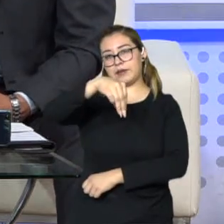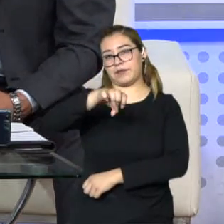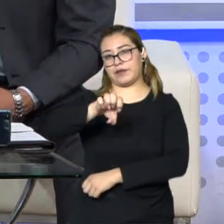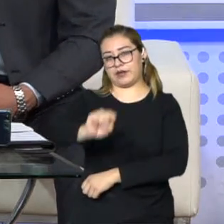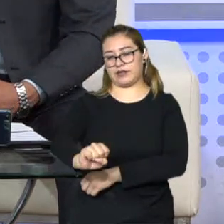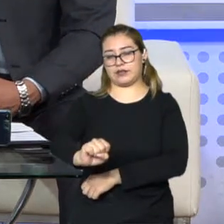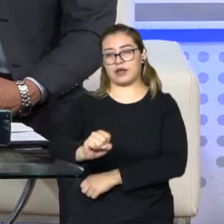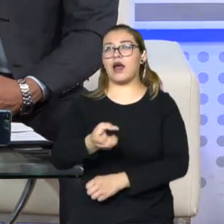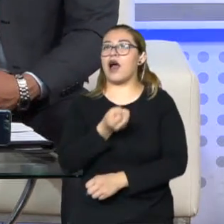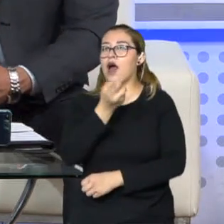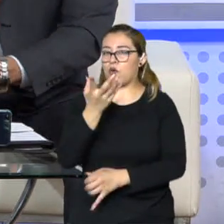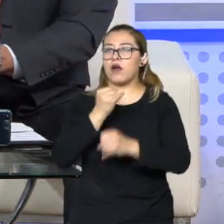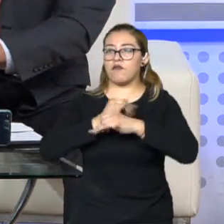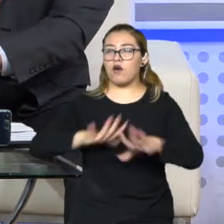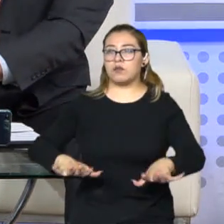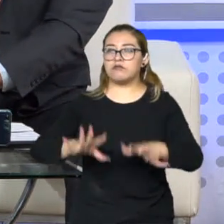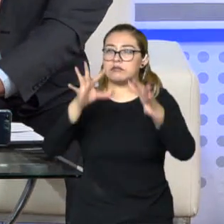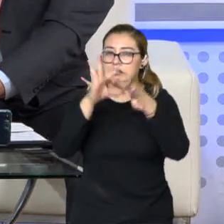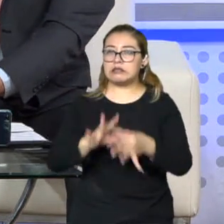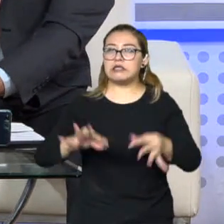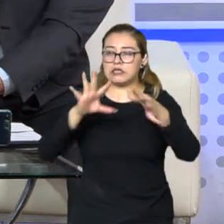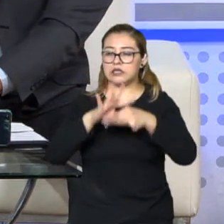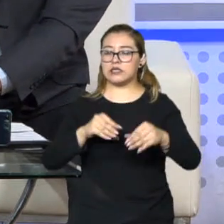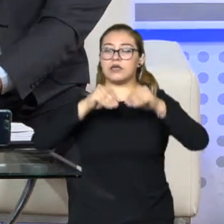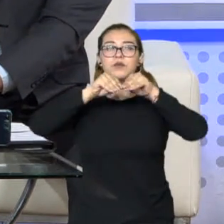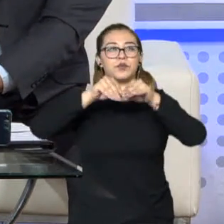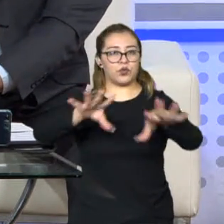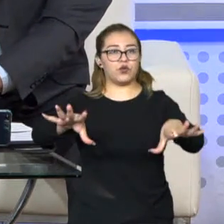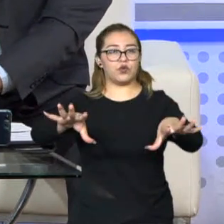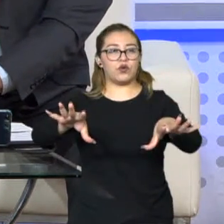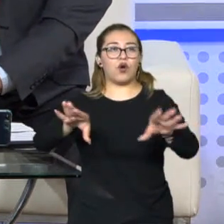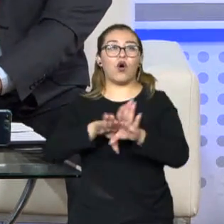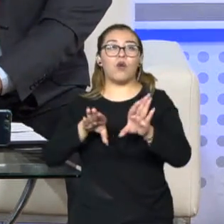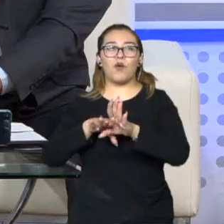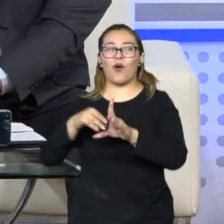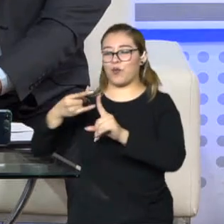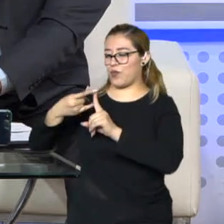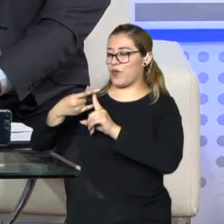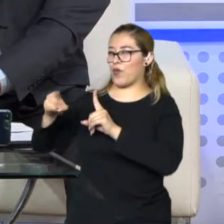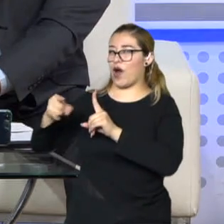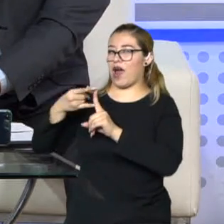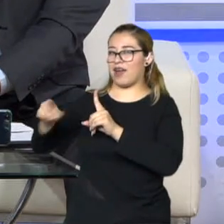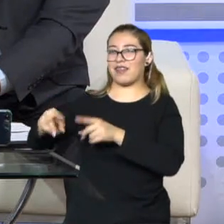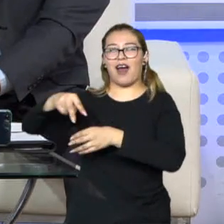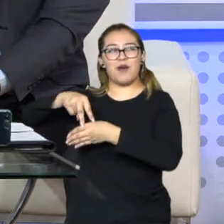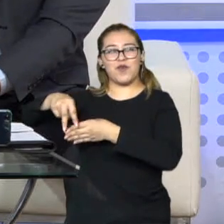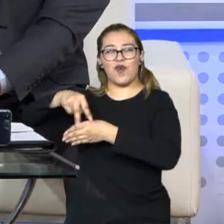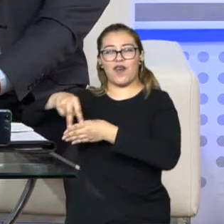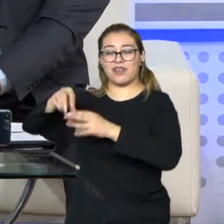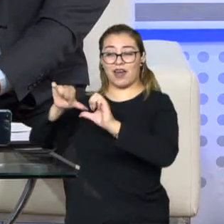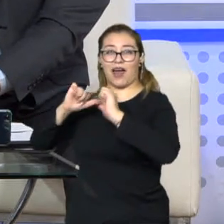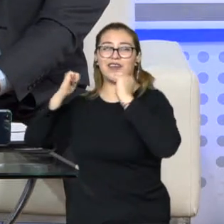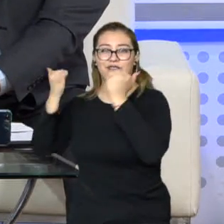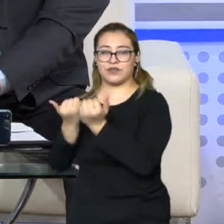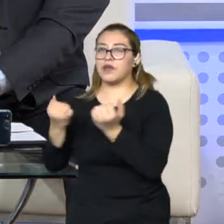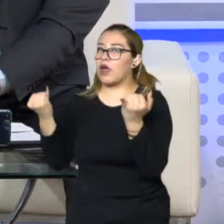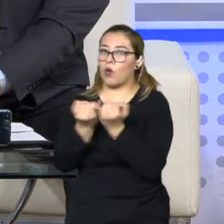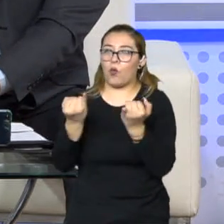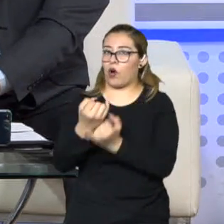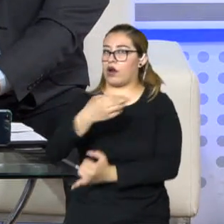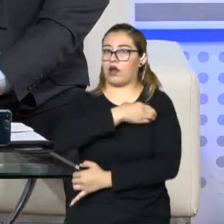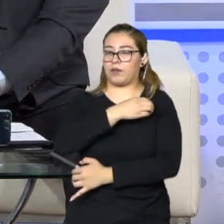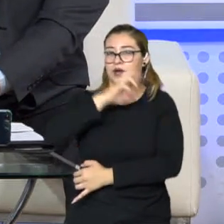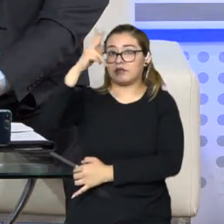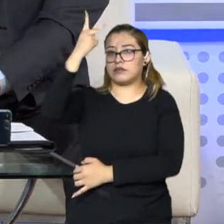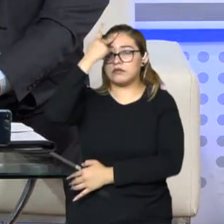datos que han sido también compartidos a través de Puerta Violeta, aquí en la capital, que nos encontramos igual con la